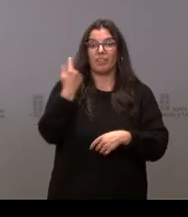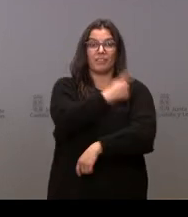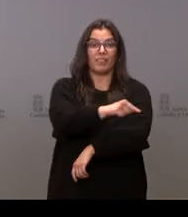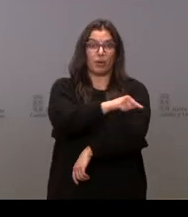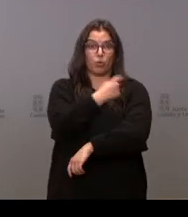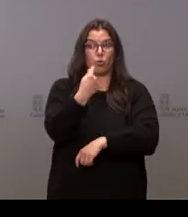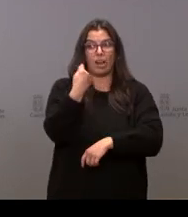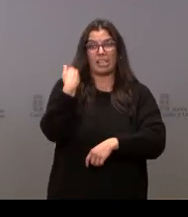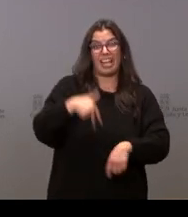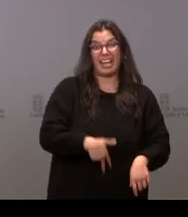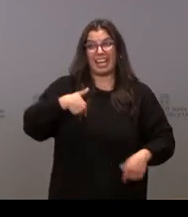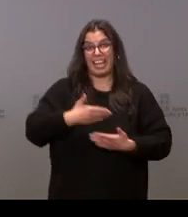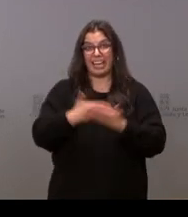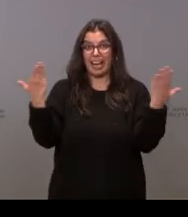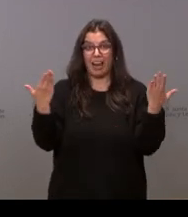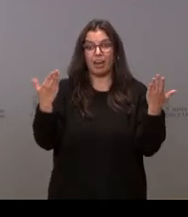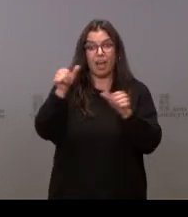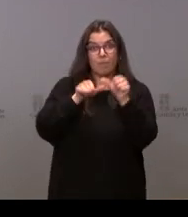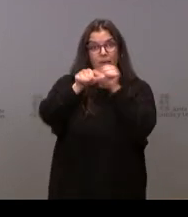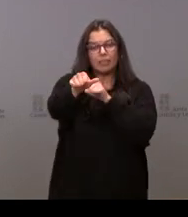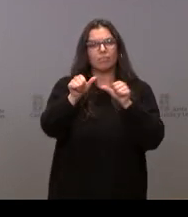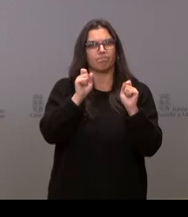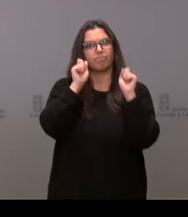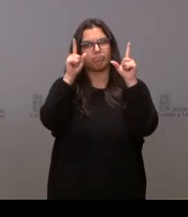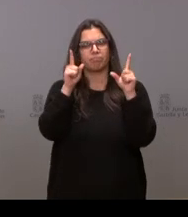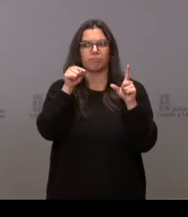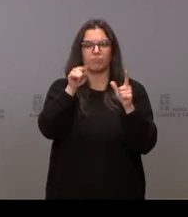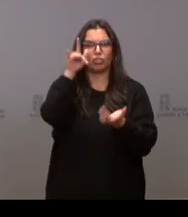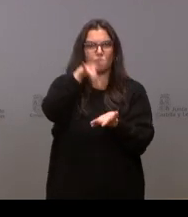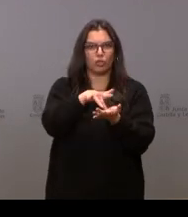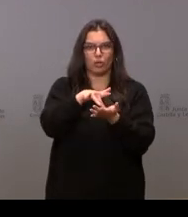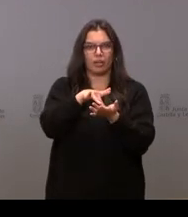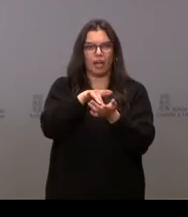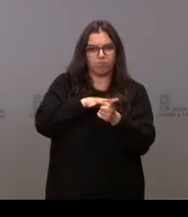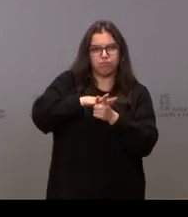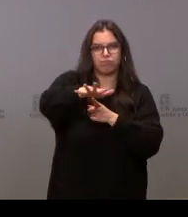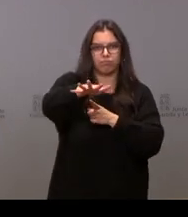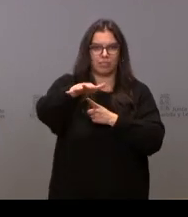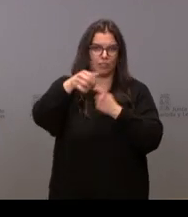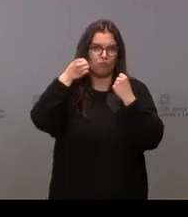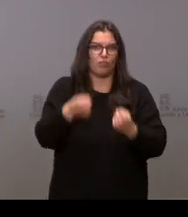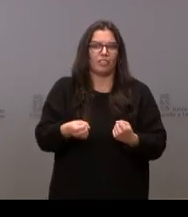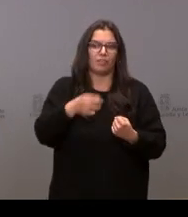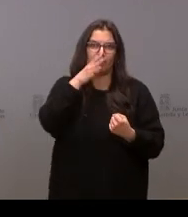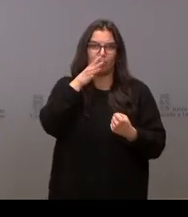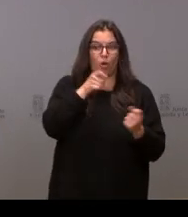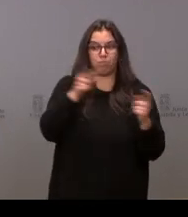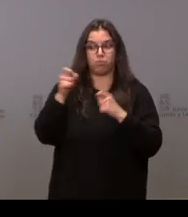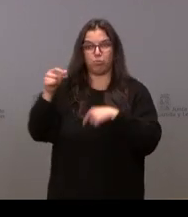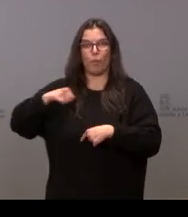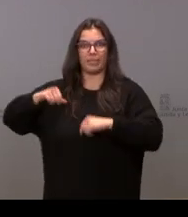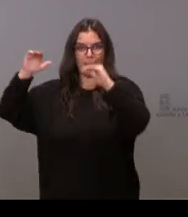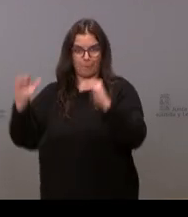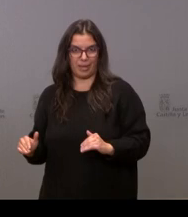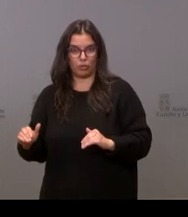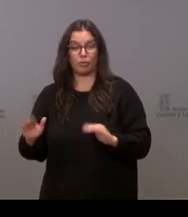ampliamente extendida, se ha visto que ha habido un claro impacto en relación a la disminución de las hospitalizaciones. Pero